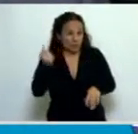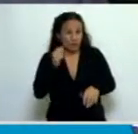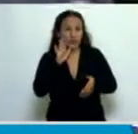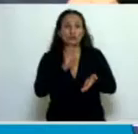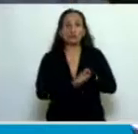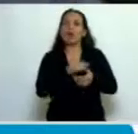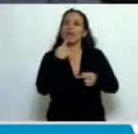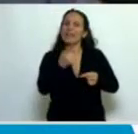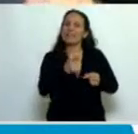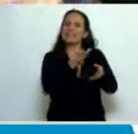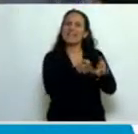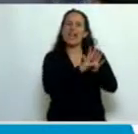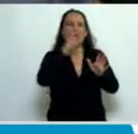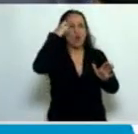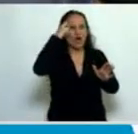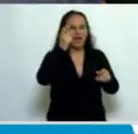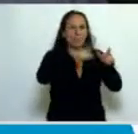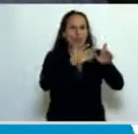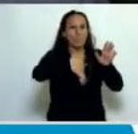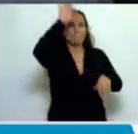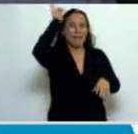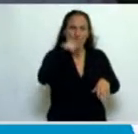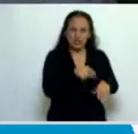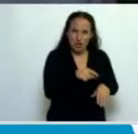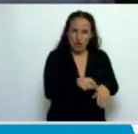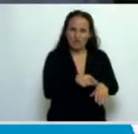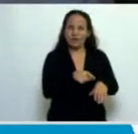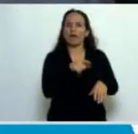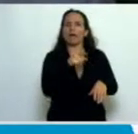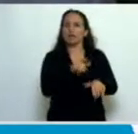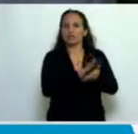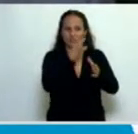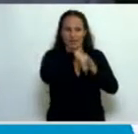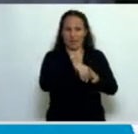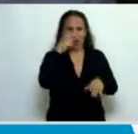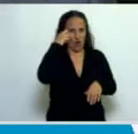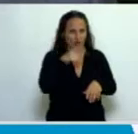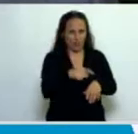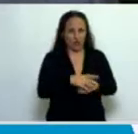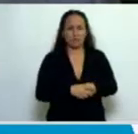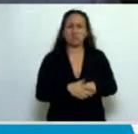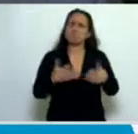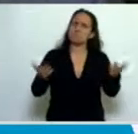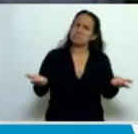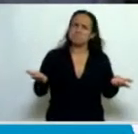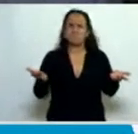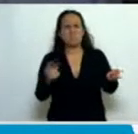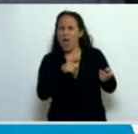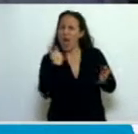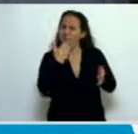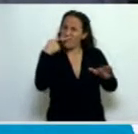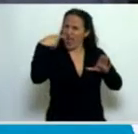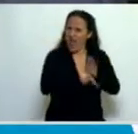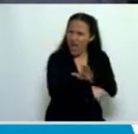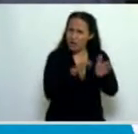a la mayoría calificada que se establece de dos tercios por parte de este Congreso. Y no me voy a detener